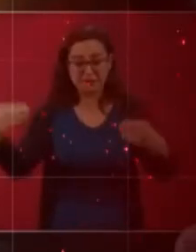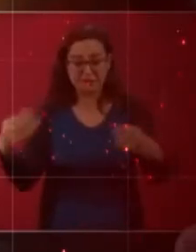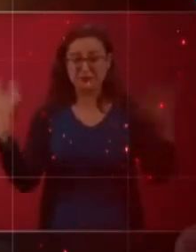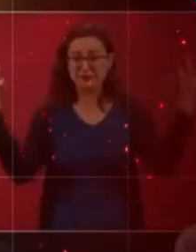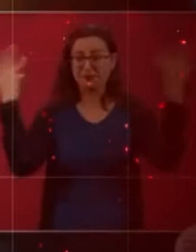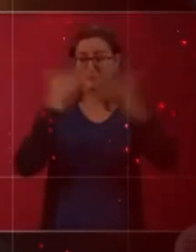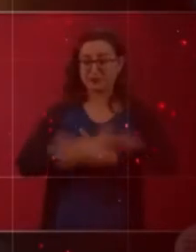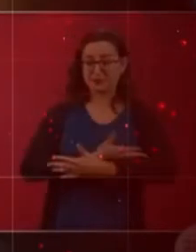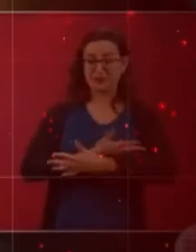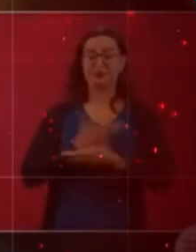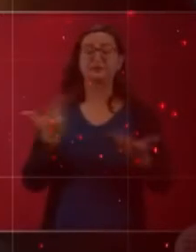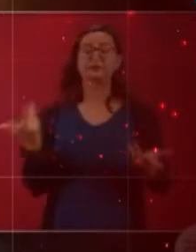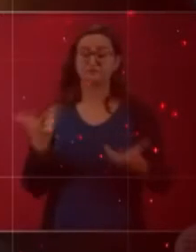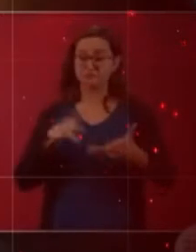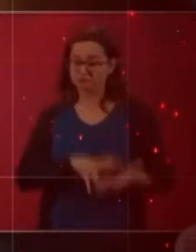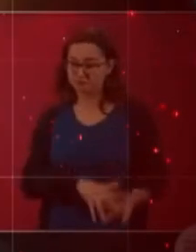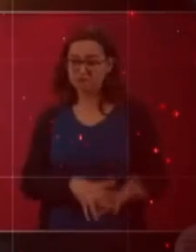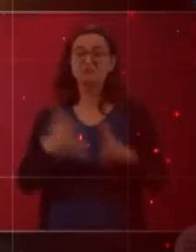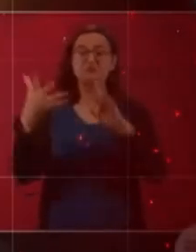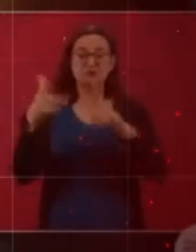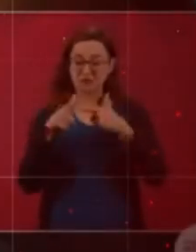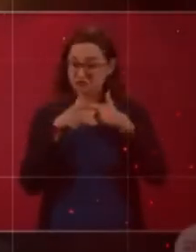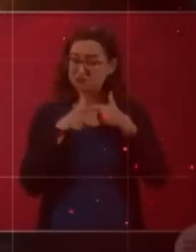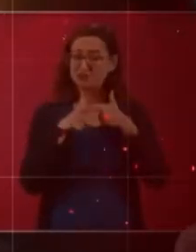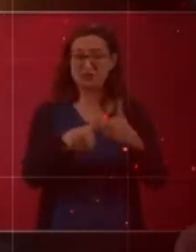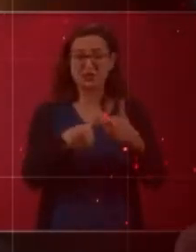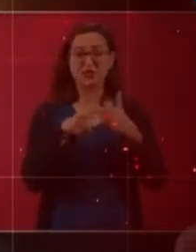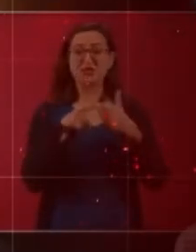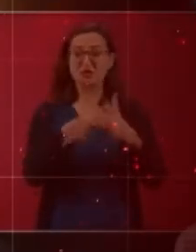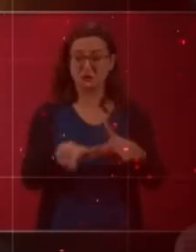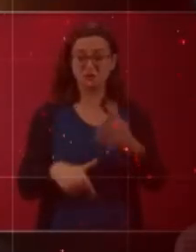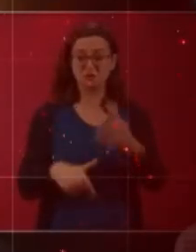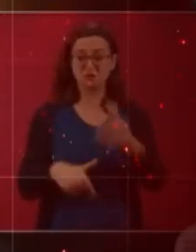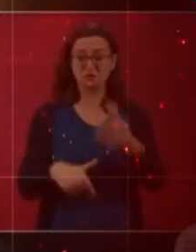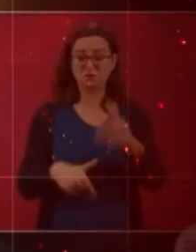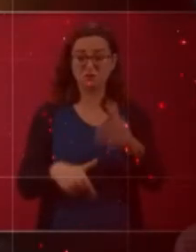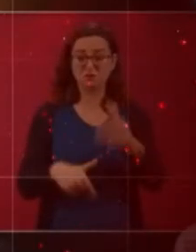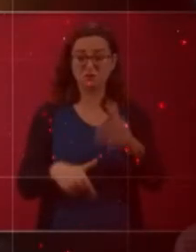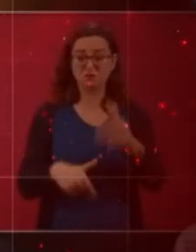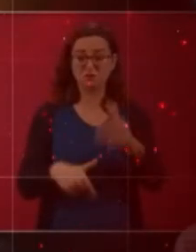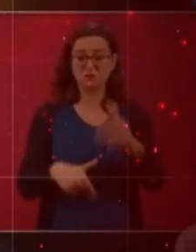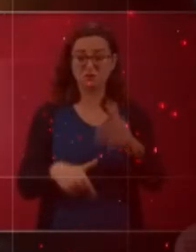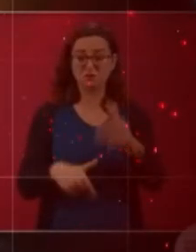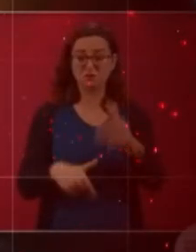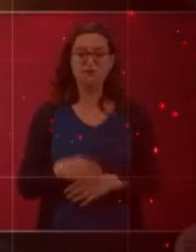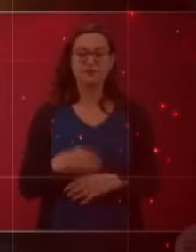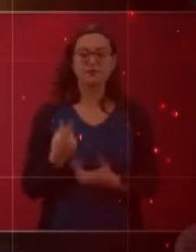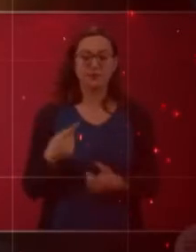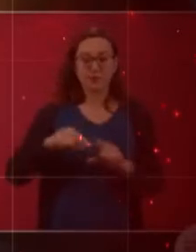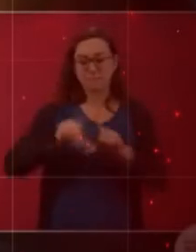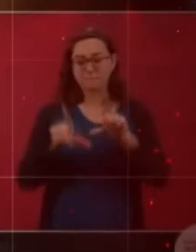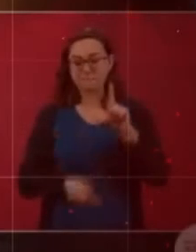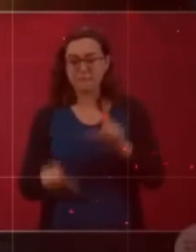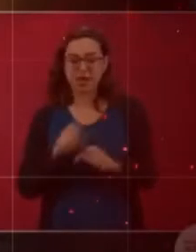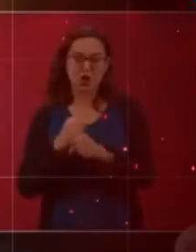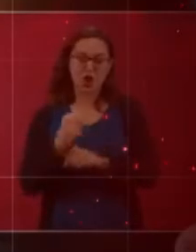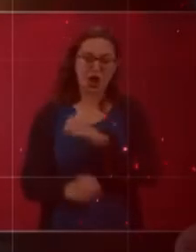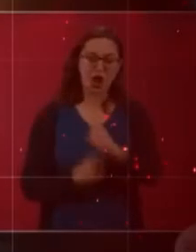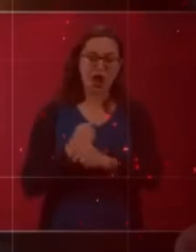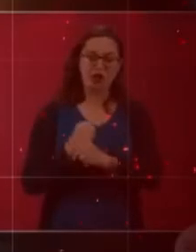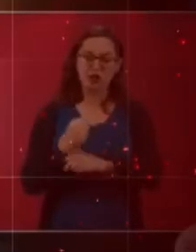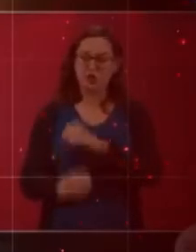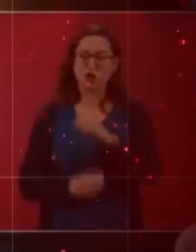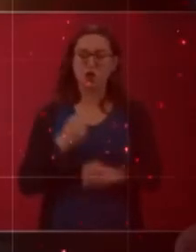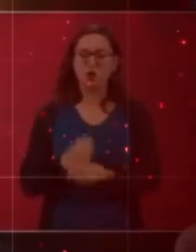crisis, la violencia no para y tiende a aumentar. Cada año en México son asesinadas